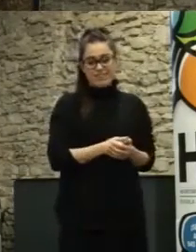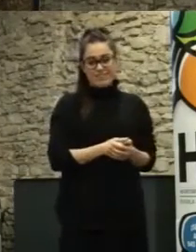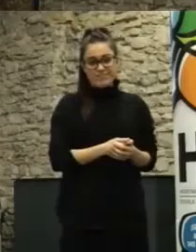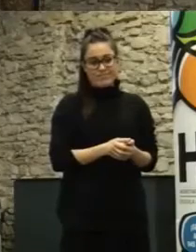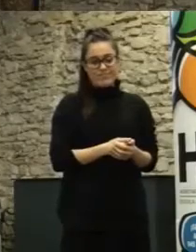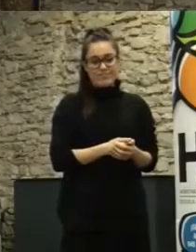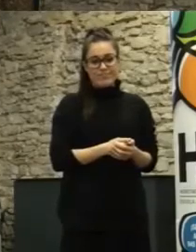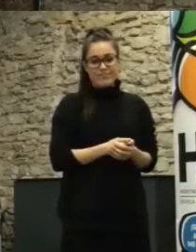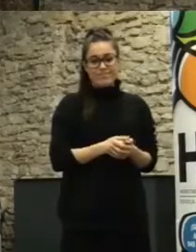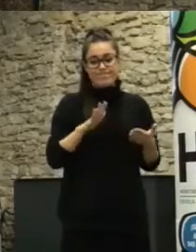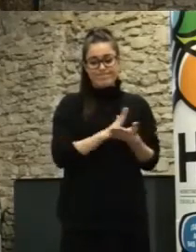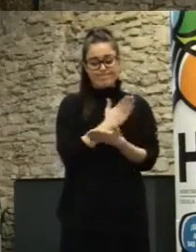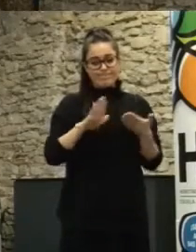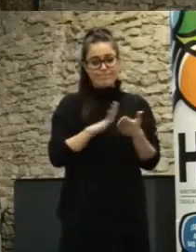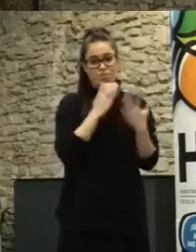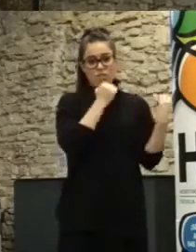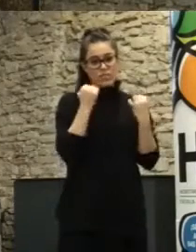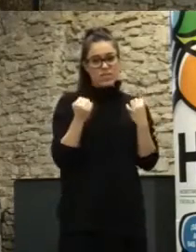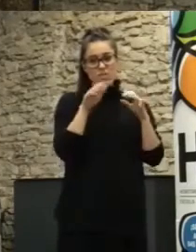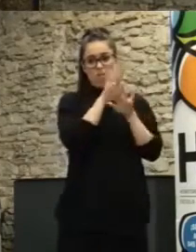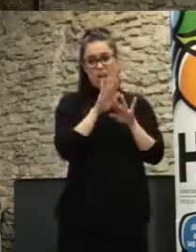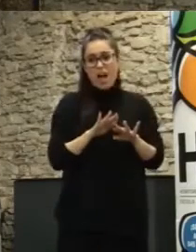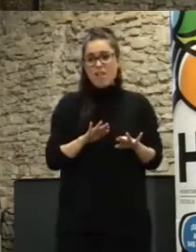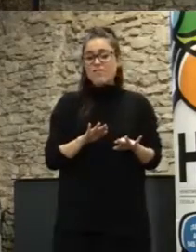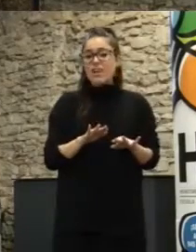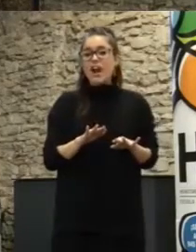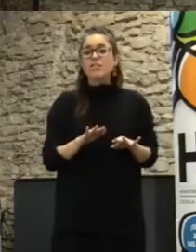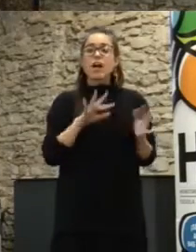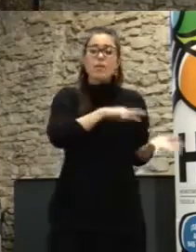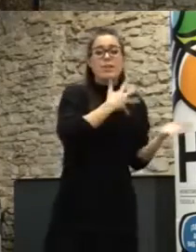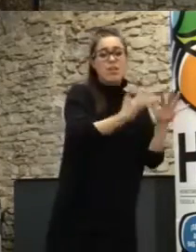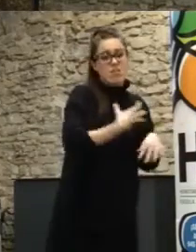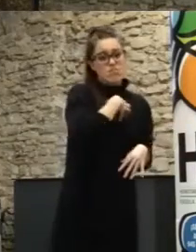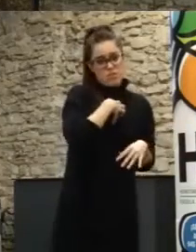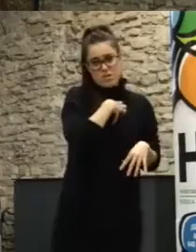ajena a la administración pues le cuesta de alguna manera aplicarse